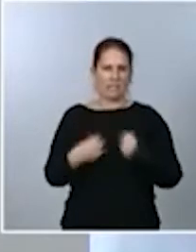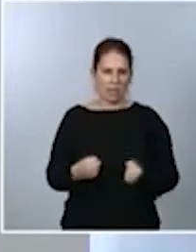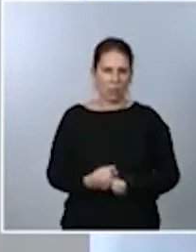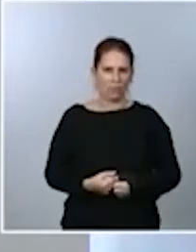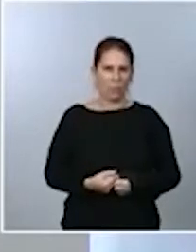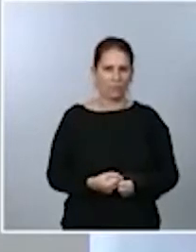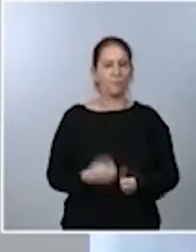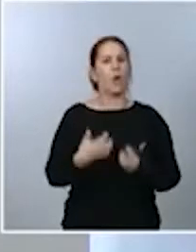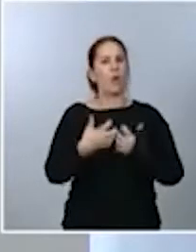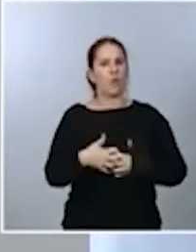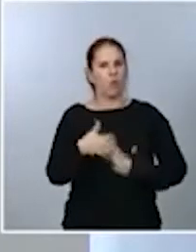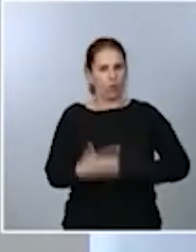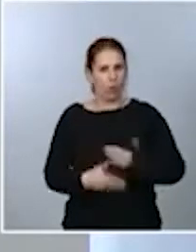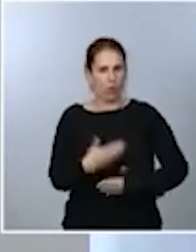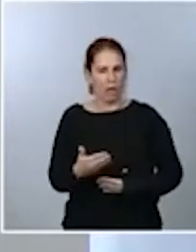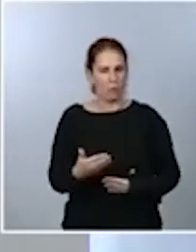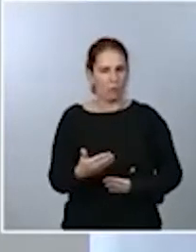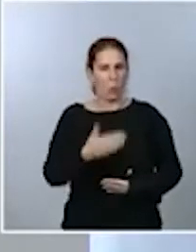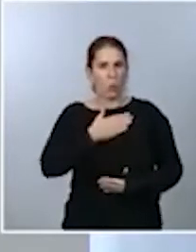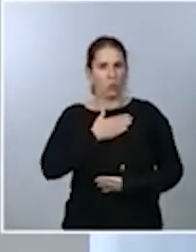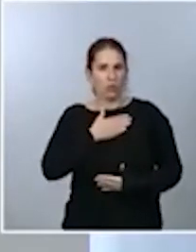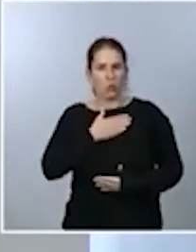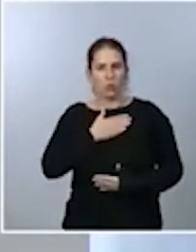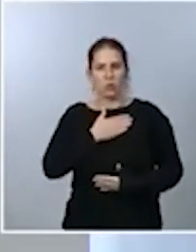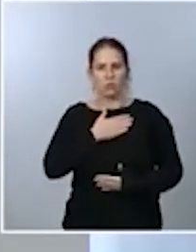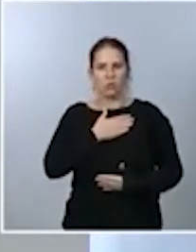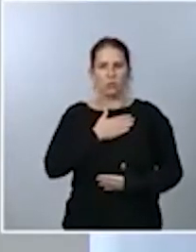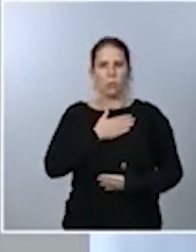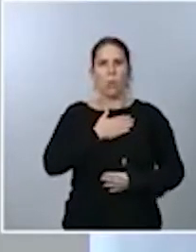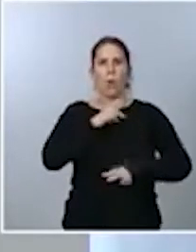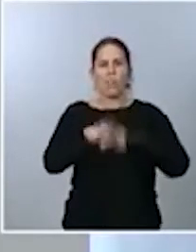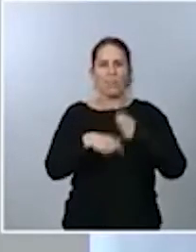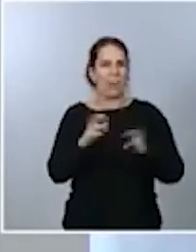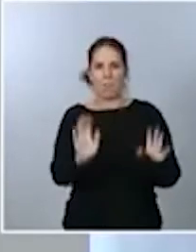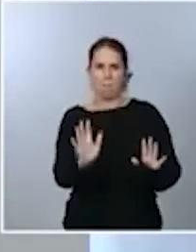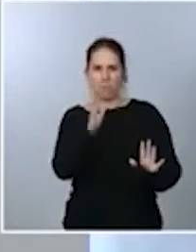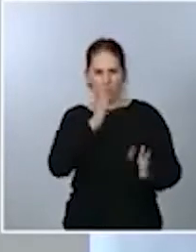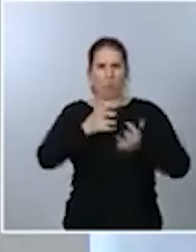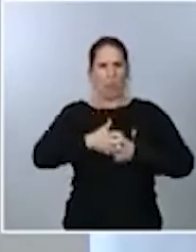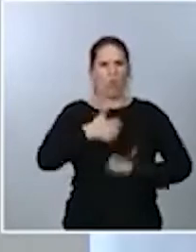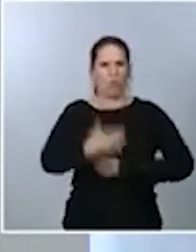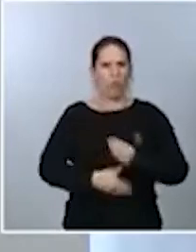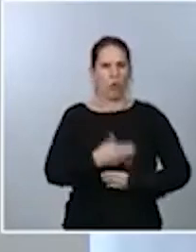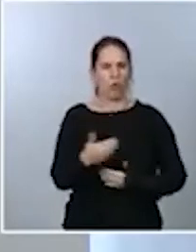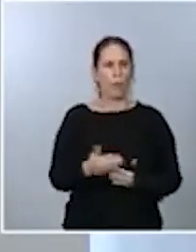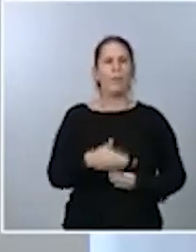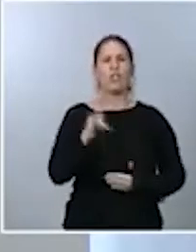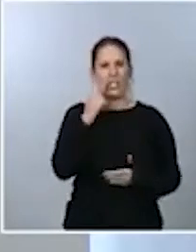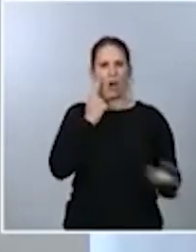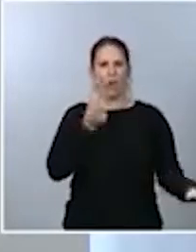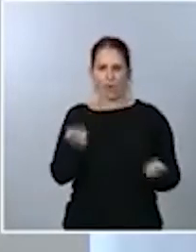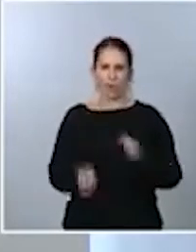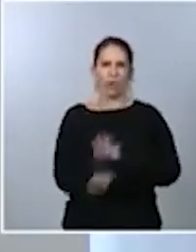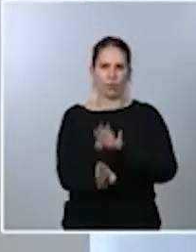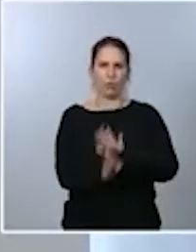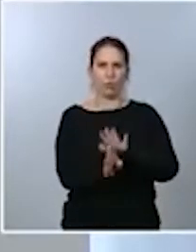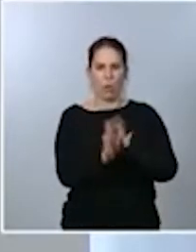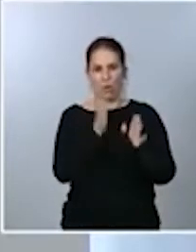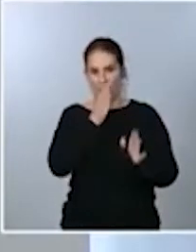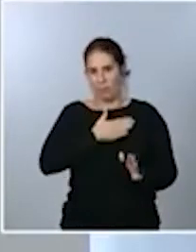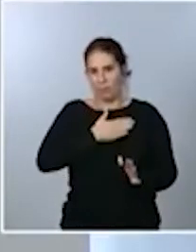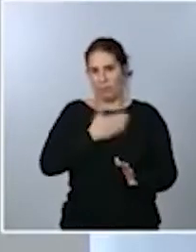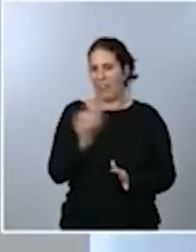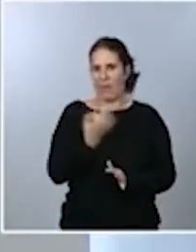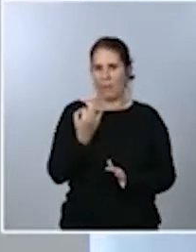momento y nosotros no contemplamos, como he dicho antes, modificarlo. Sí seguir ejerciendo las tareas de coordinación que nos competen, pero sin invadir ningún